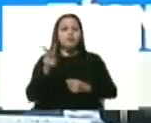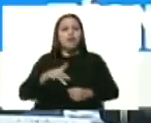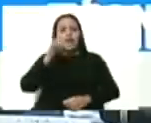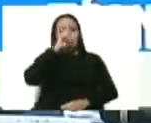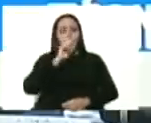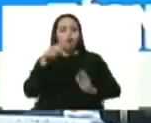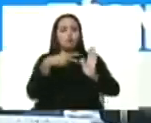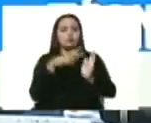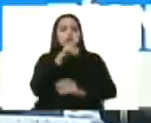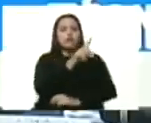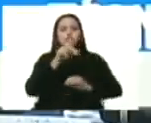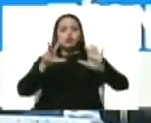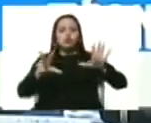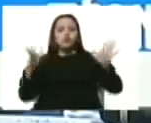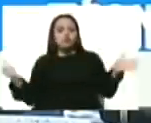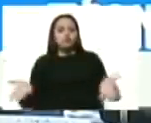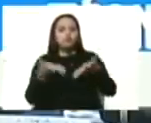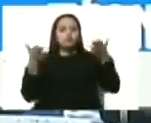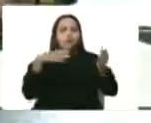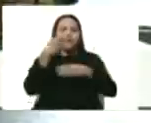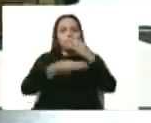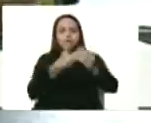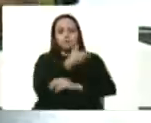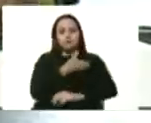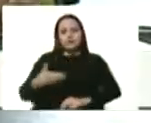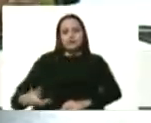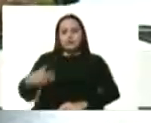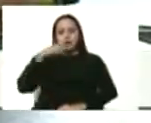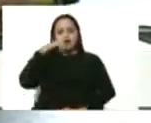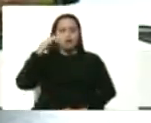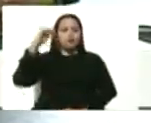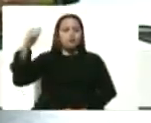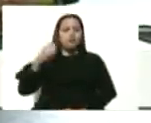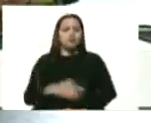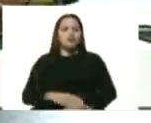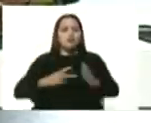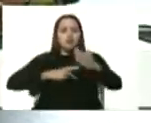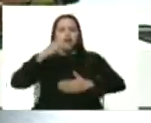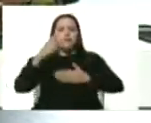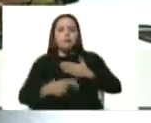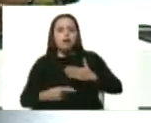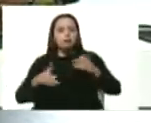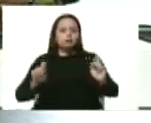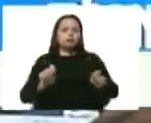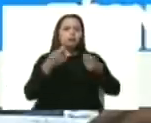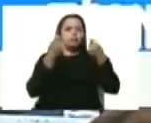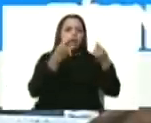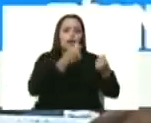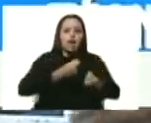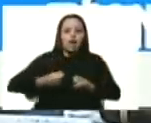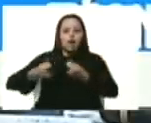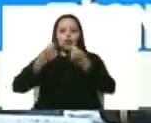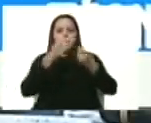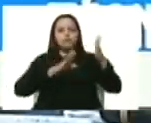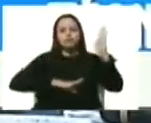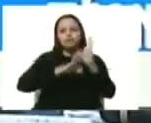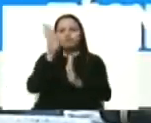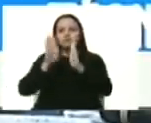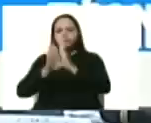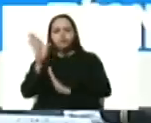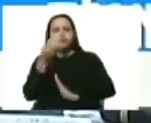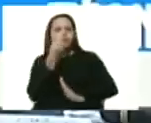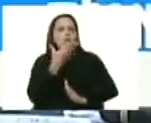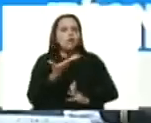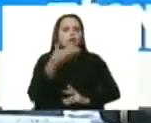con el lanzamiento que hizo el presidente Nicolás Maduro del programa de recuperación económica, crecimiento y prosperidad,